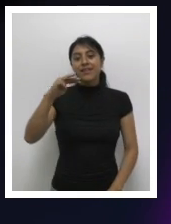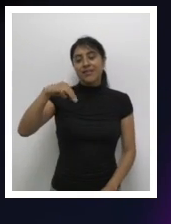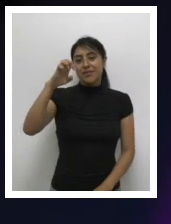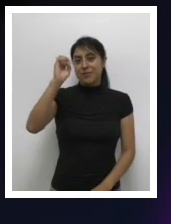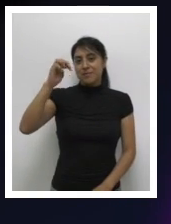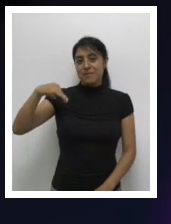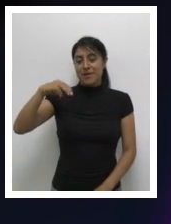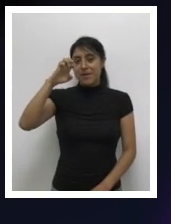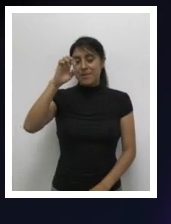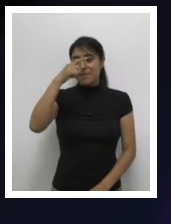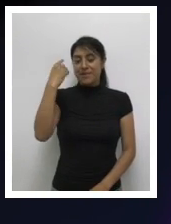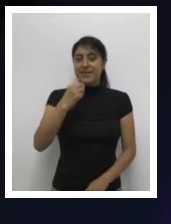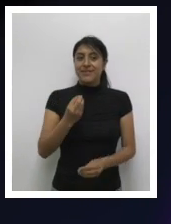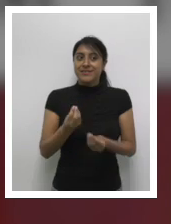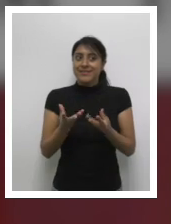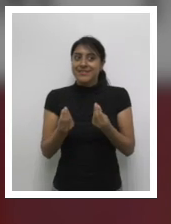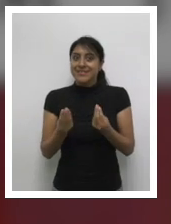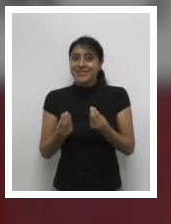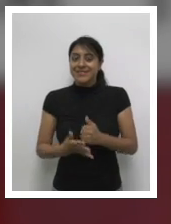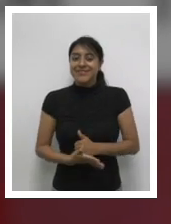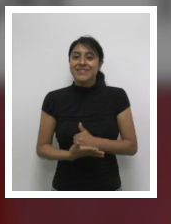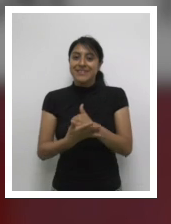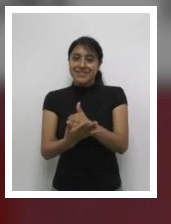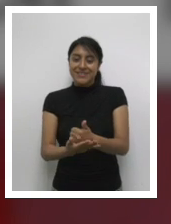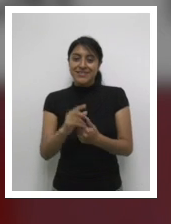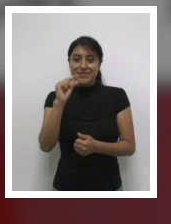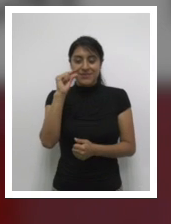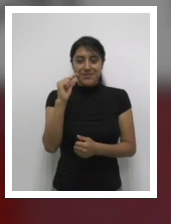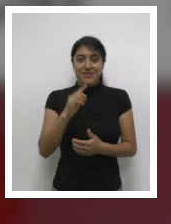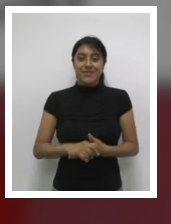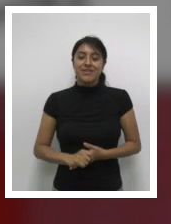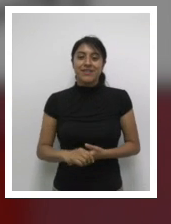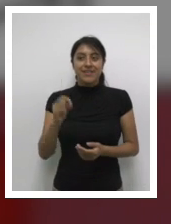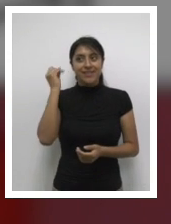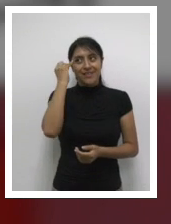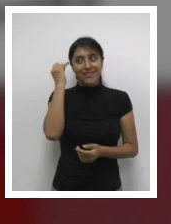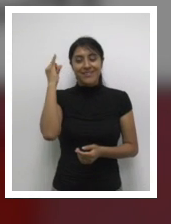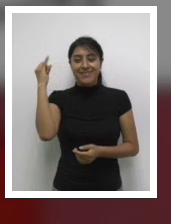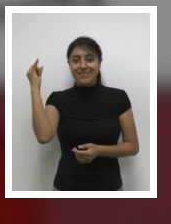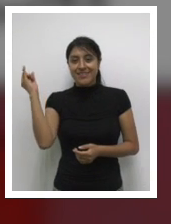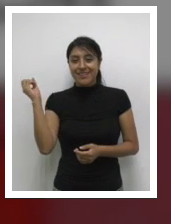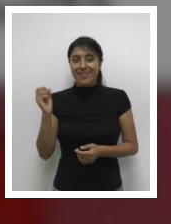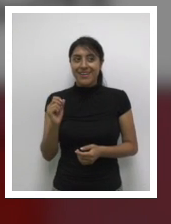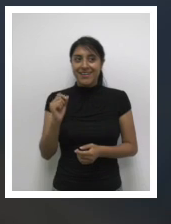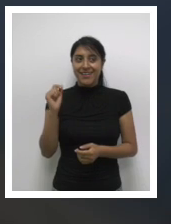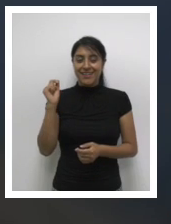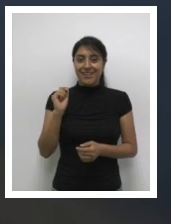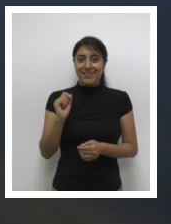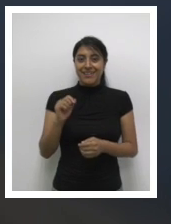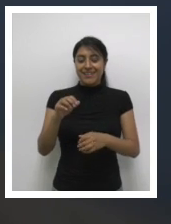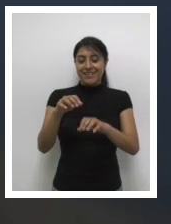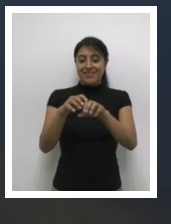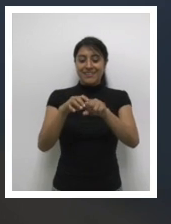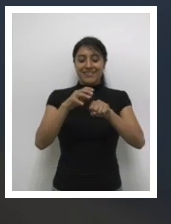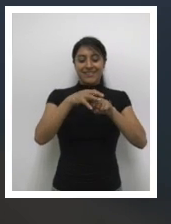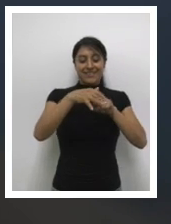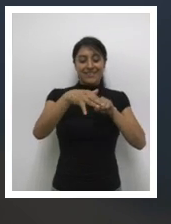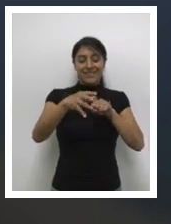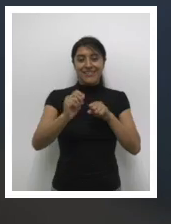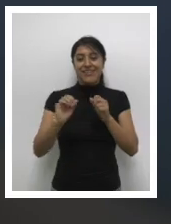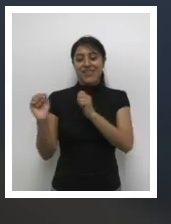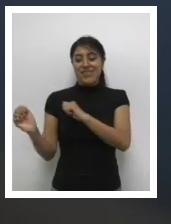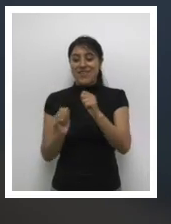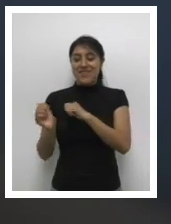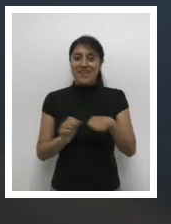Los memes asustaban y, a decir verdad, poco ayudaban. La idea de que hacer prácticas significaba archivar o hasta incluso